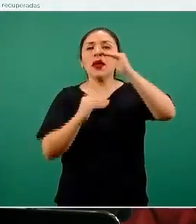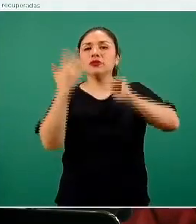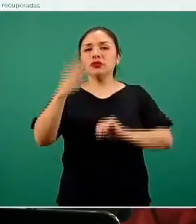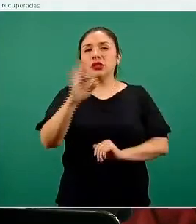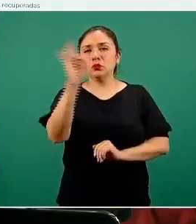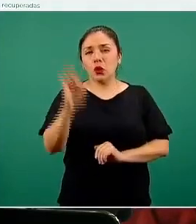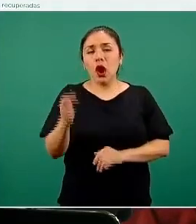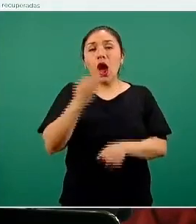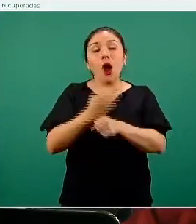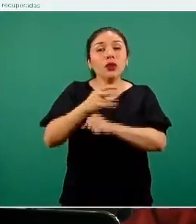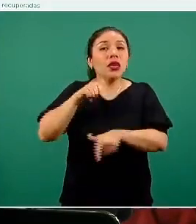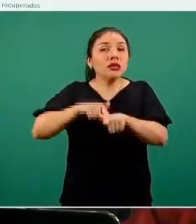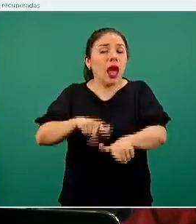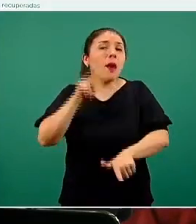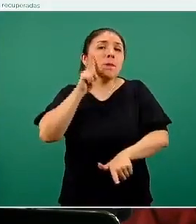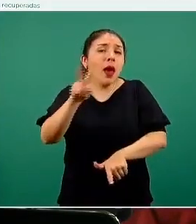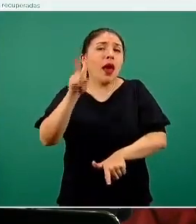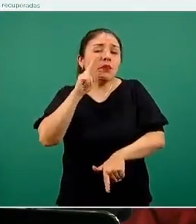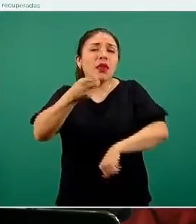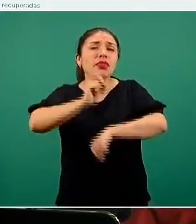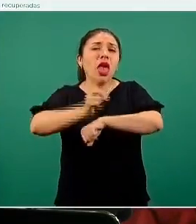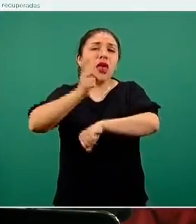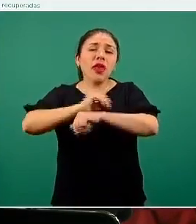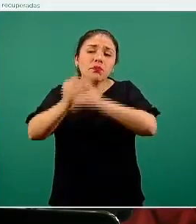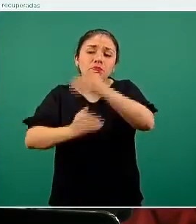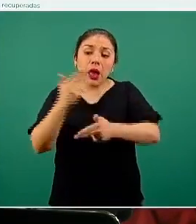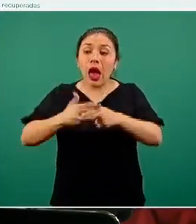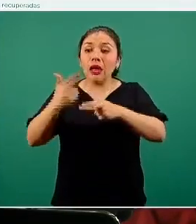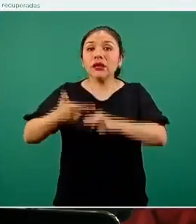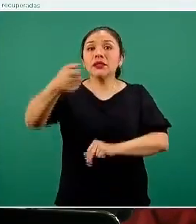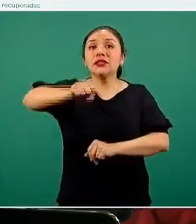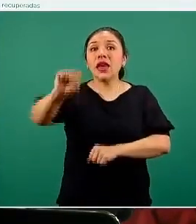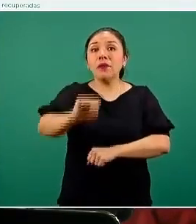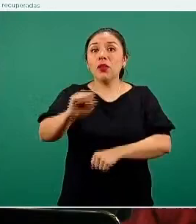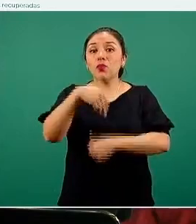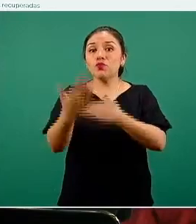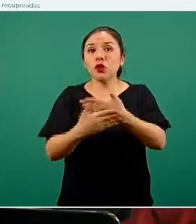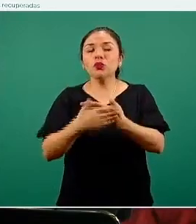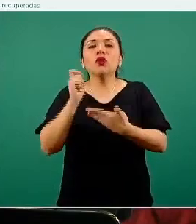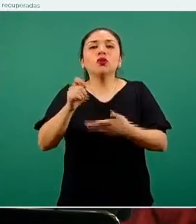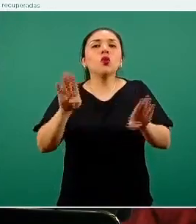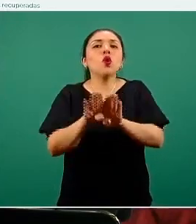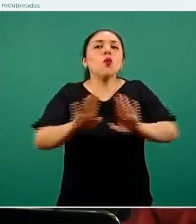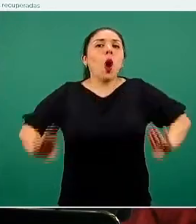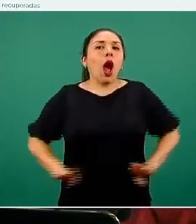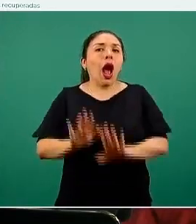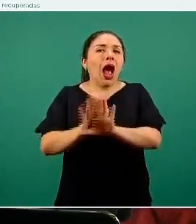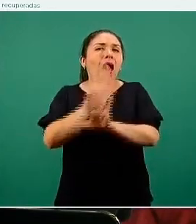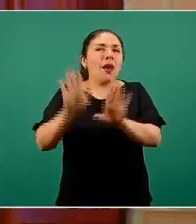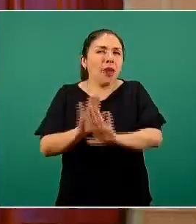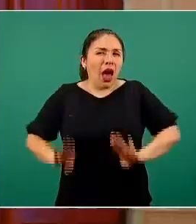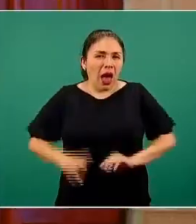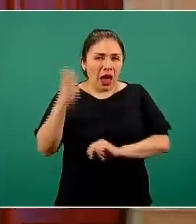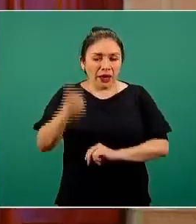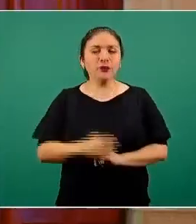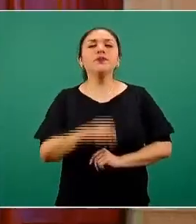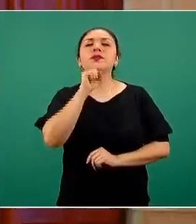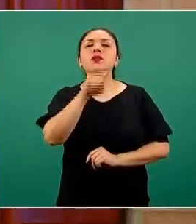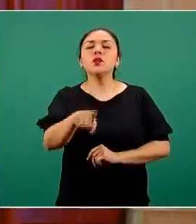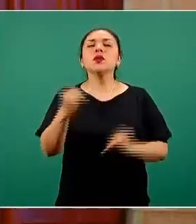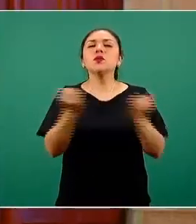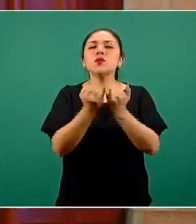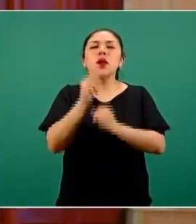y vamos a estar viendo día con día de aquí hasta el sábado cómo se va moviendo este número. También tenemos las personas